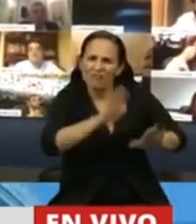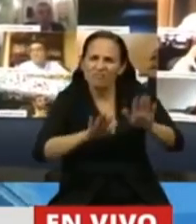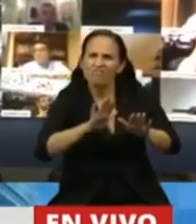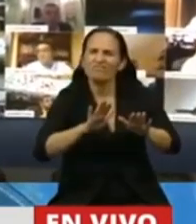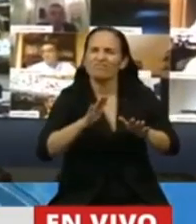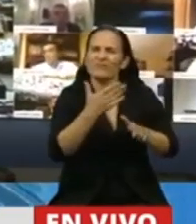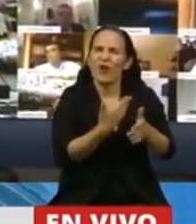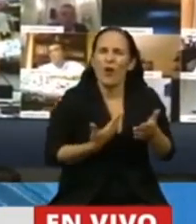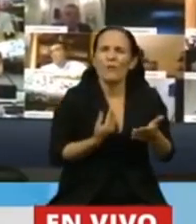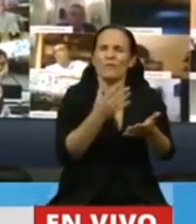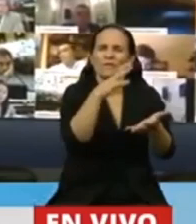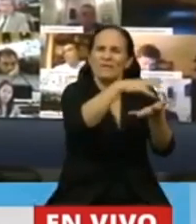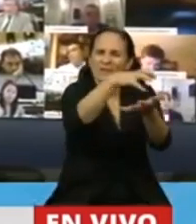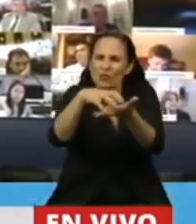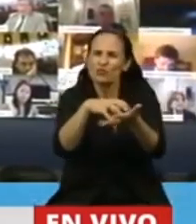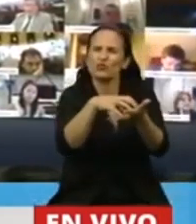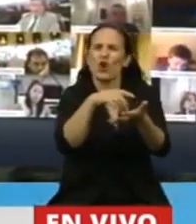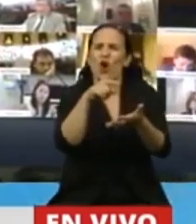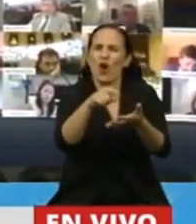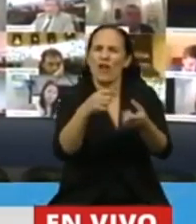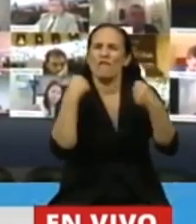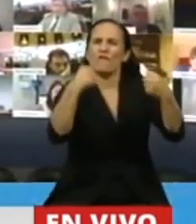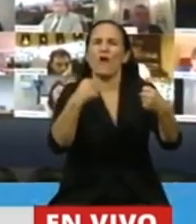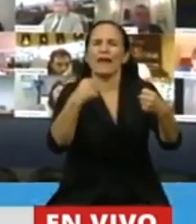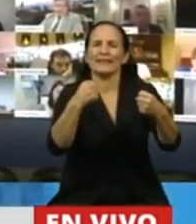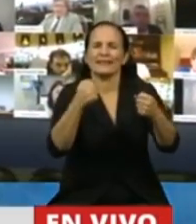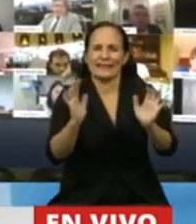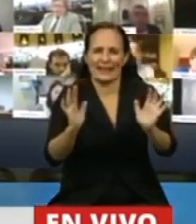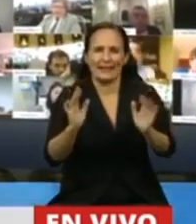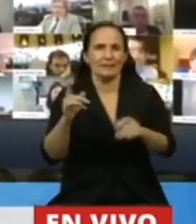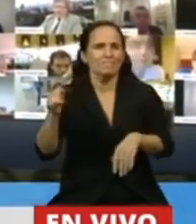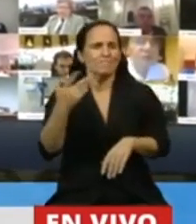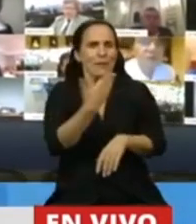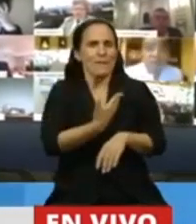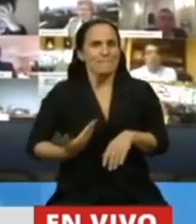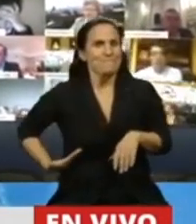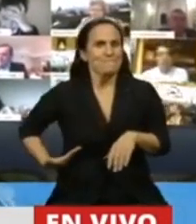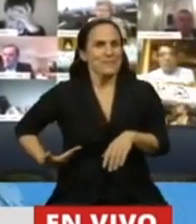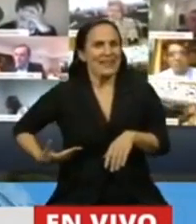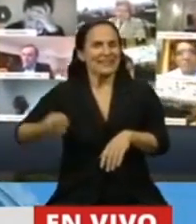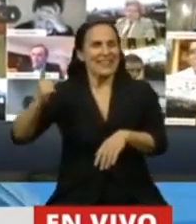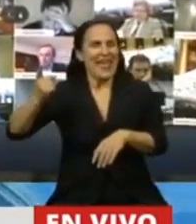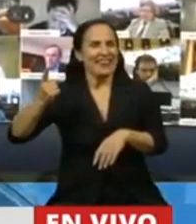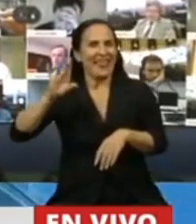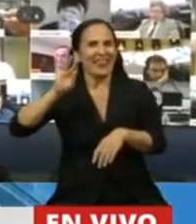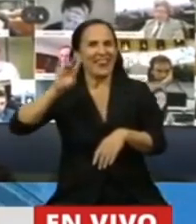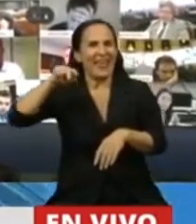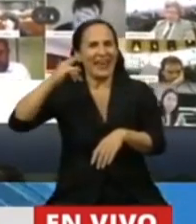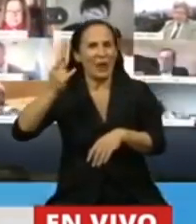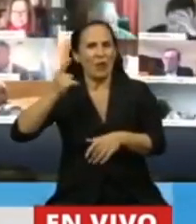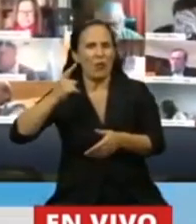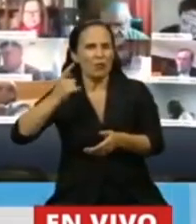instituciones. No las debilitemos. El acto del presidente con este DNU